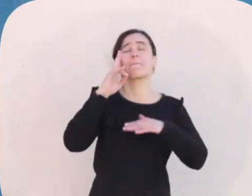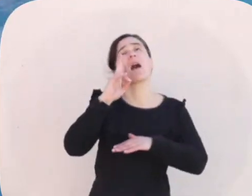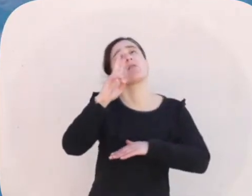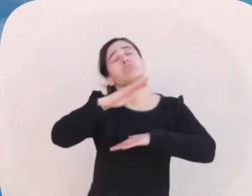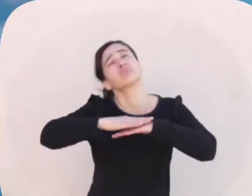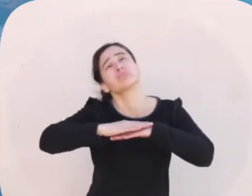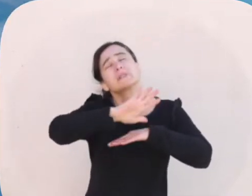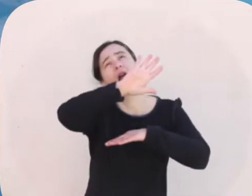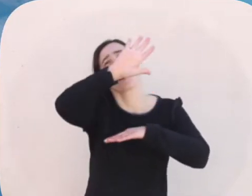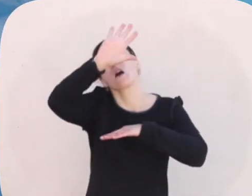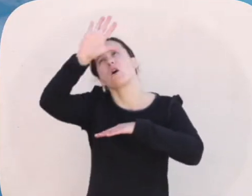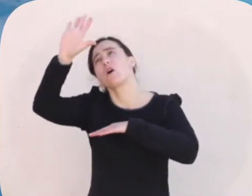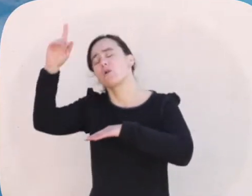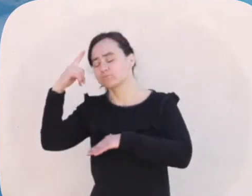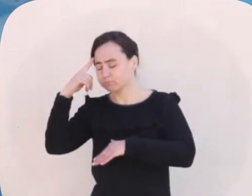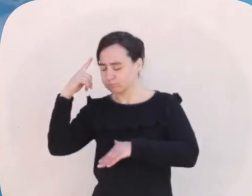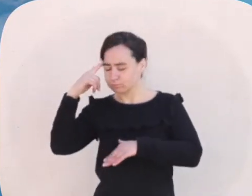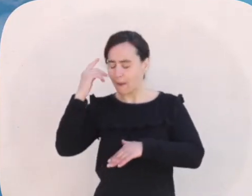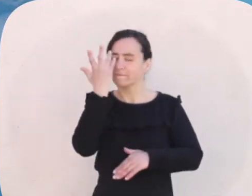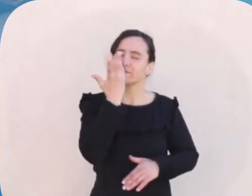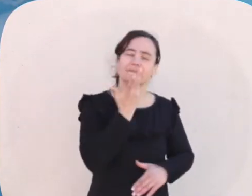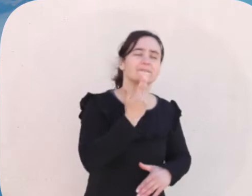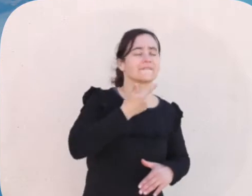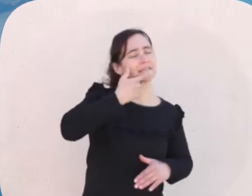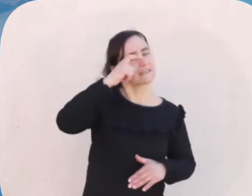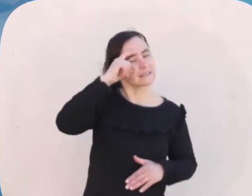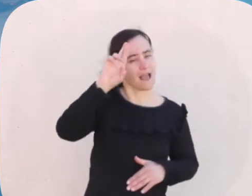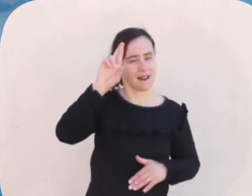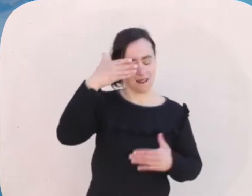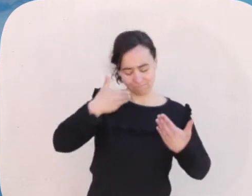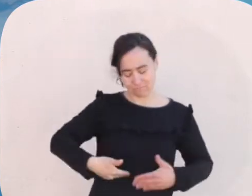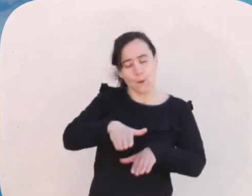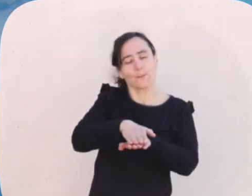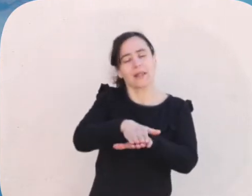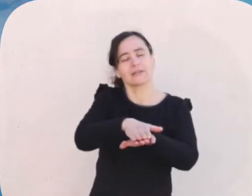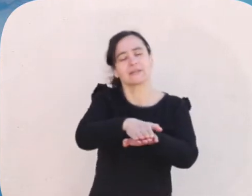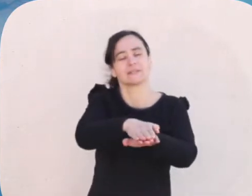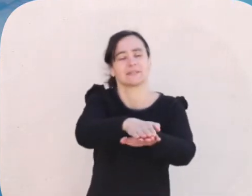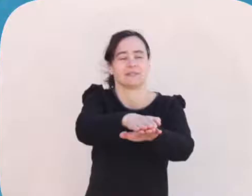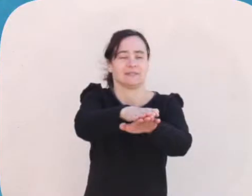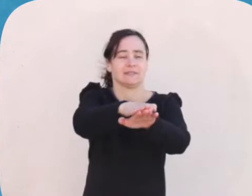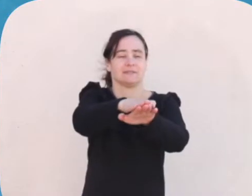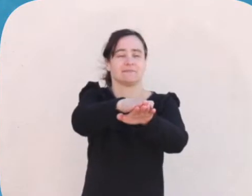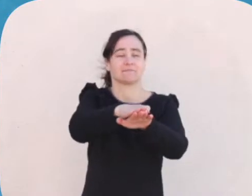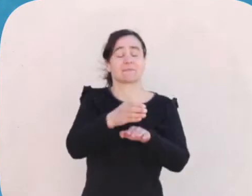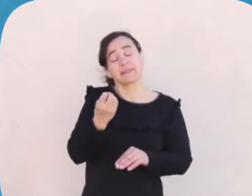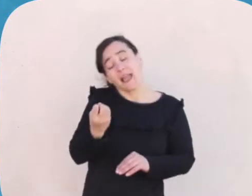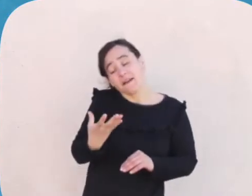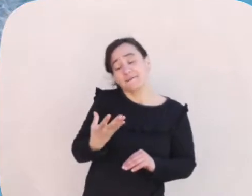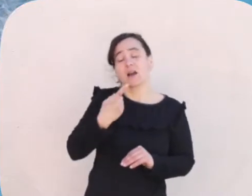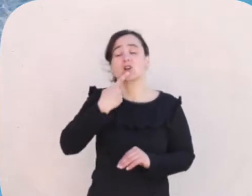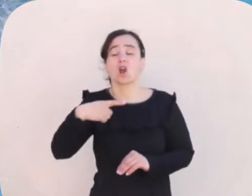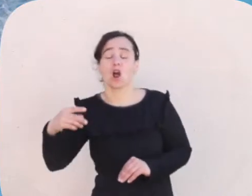pero soy tan gris. Un poco de color estaría bien. El cardenal